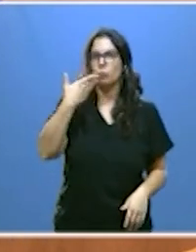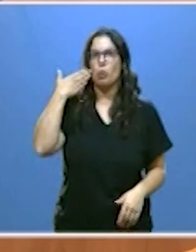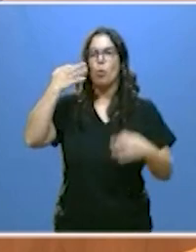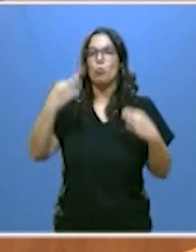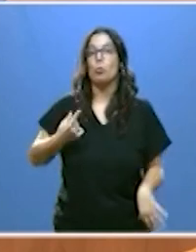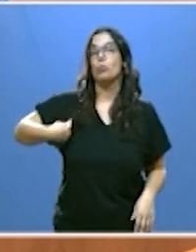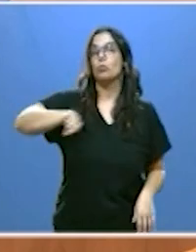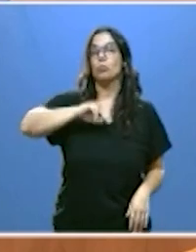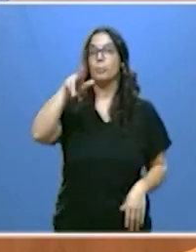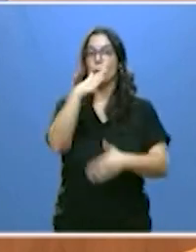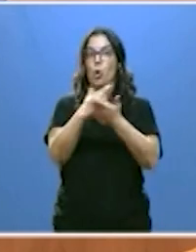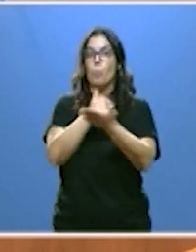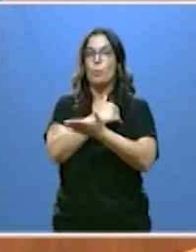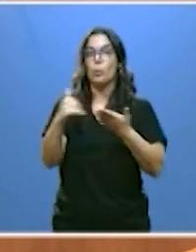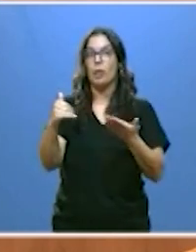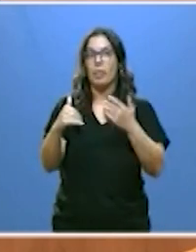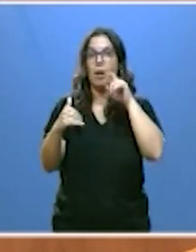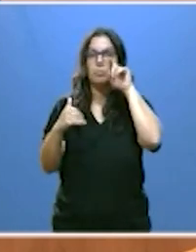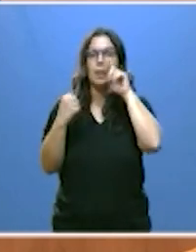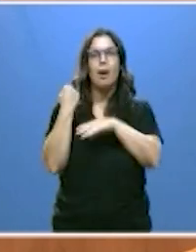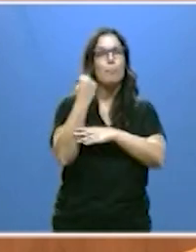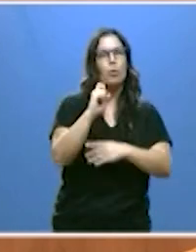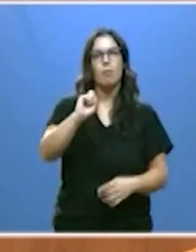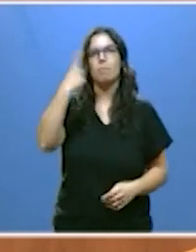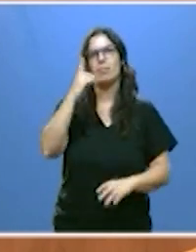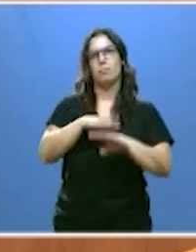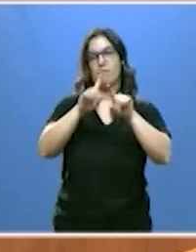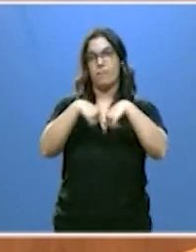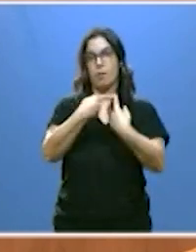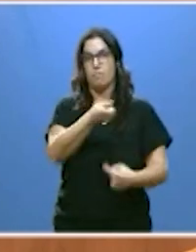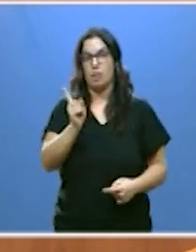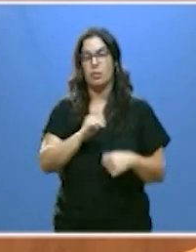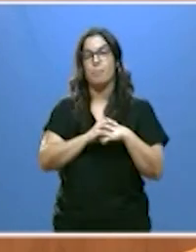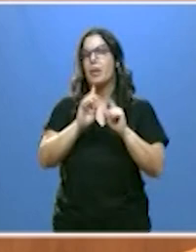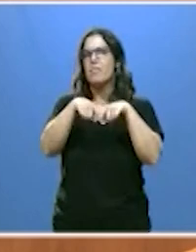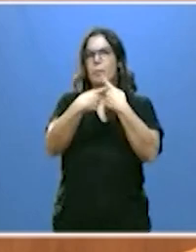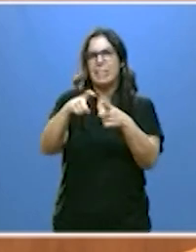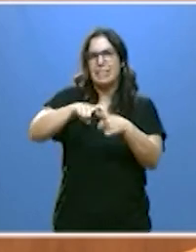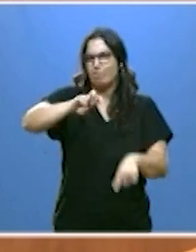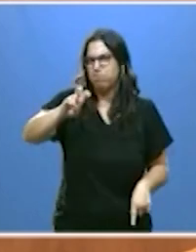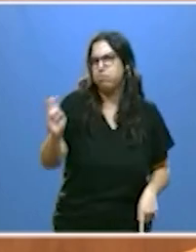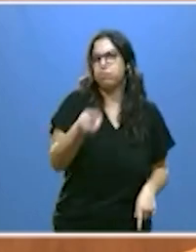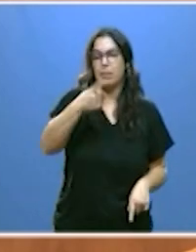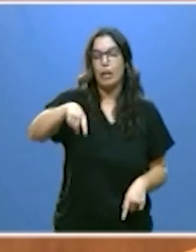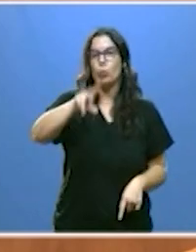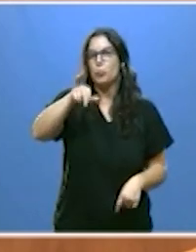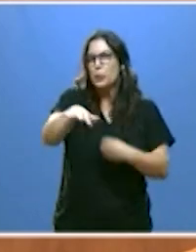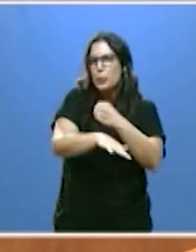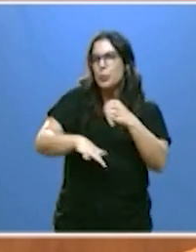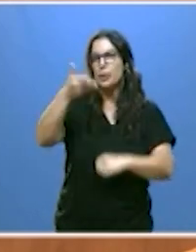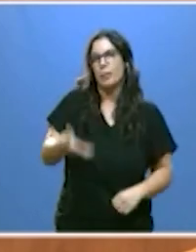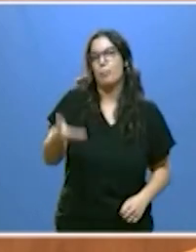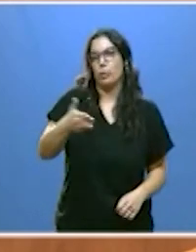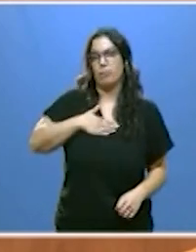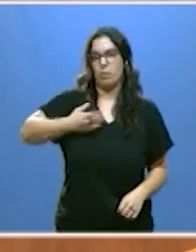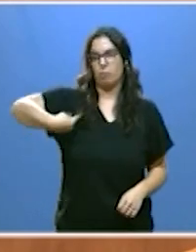somos la comunidad autónoma que más apoya a las familias familias de todo tipo que son un fundamento básico de nuestra